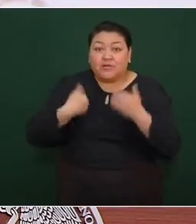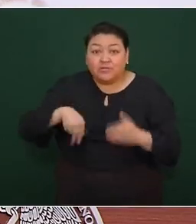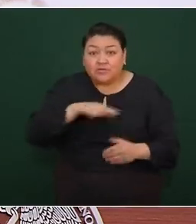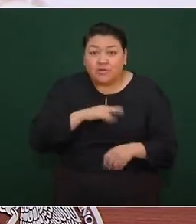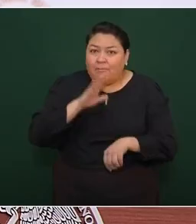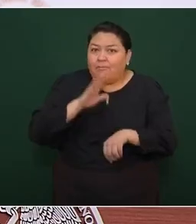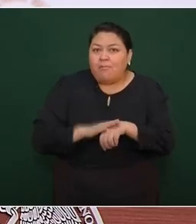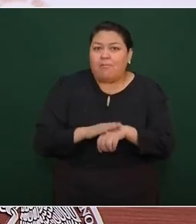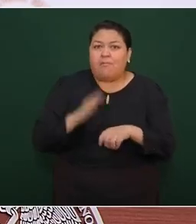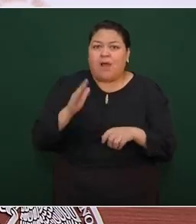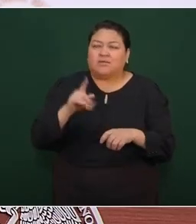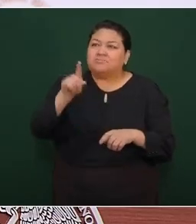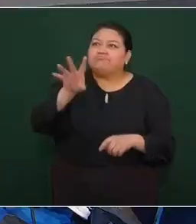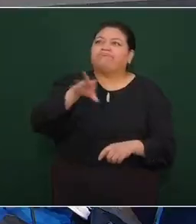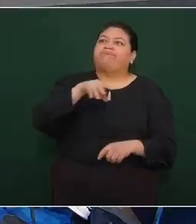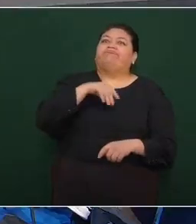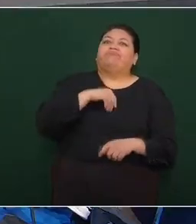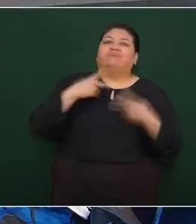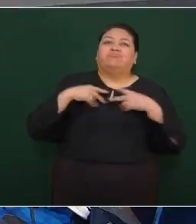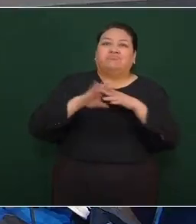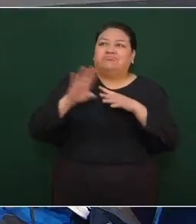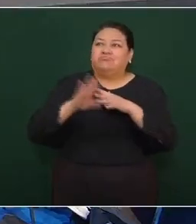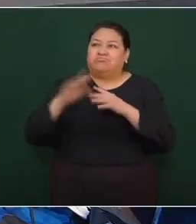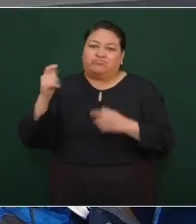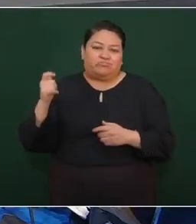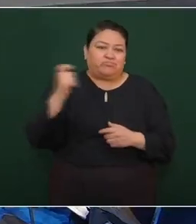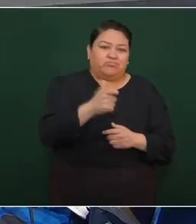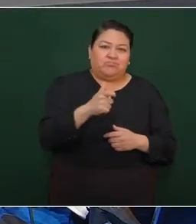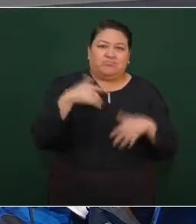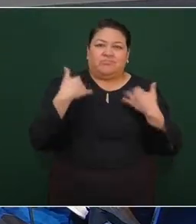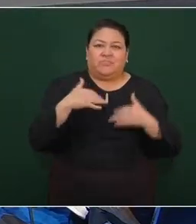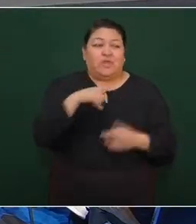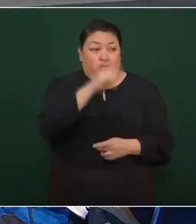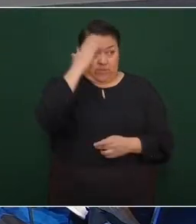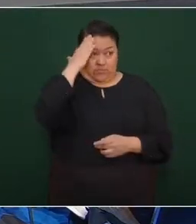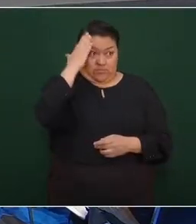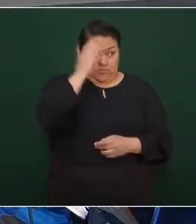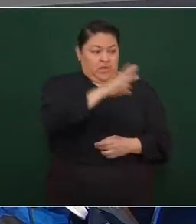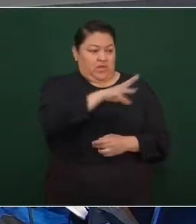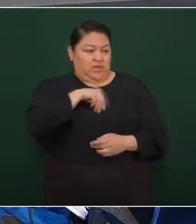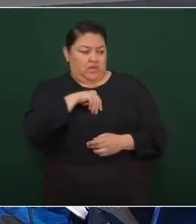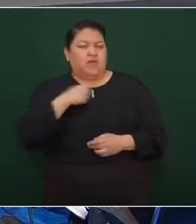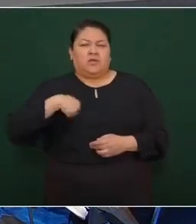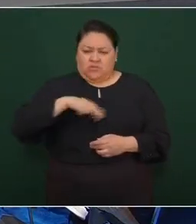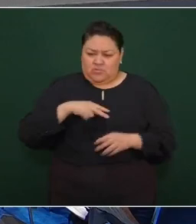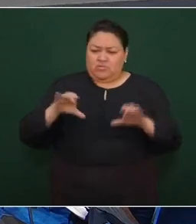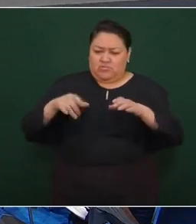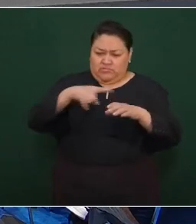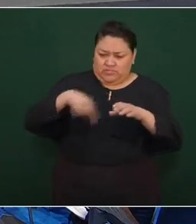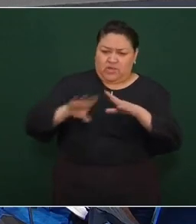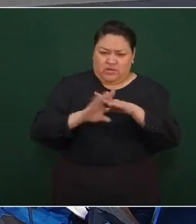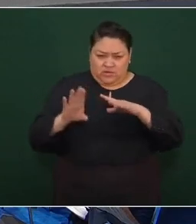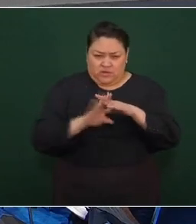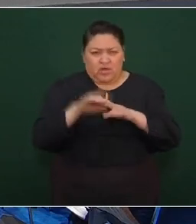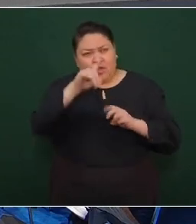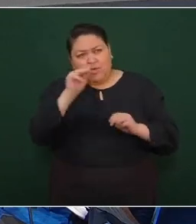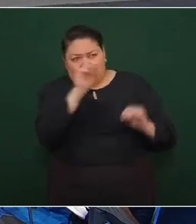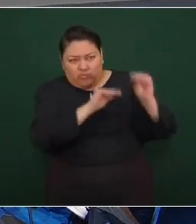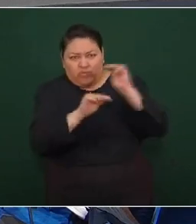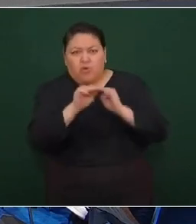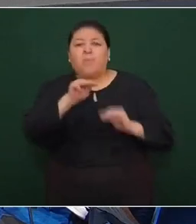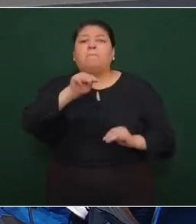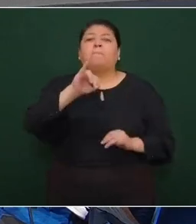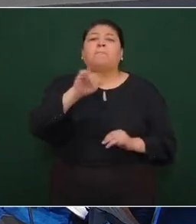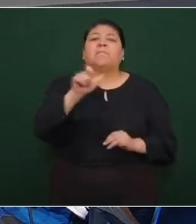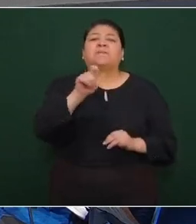siguiendo su ejemplo, presidente, estamos trabajando de la mano de los migrantes en la zona de la Mixteca, una de las